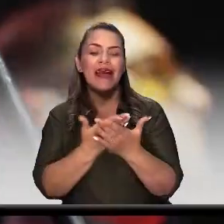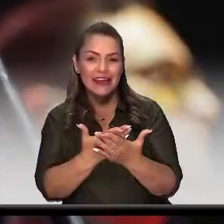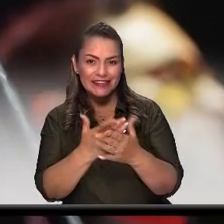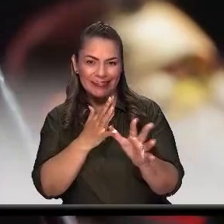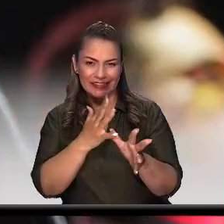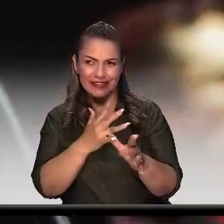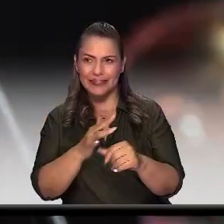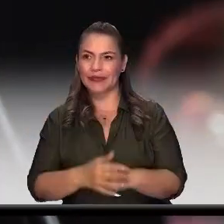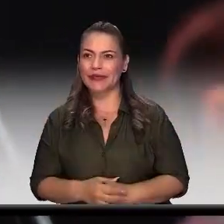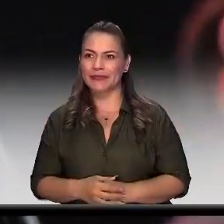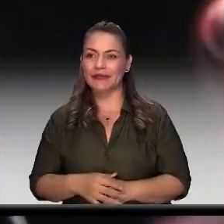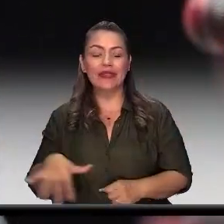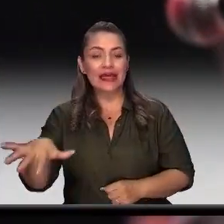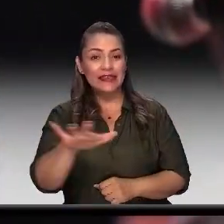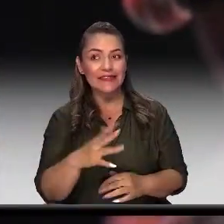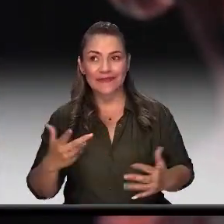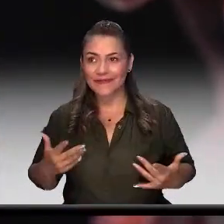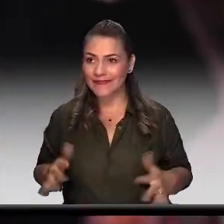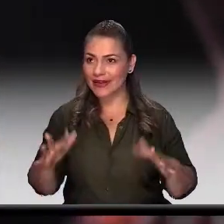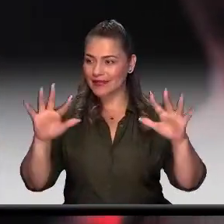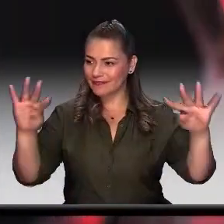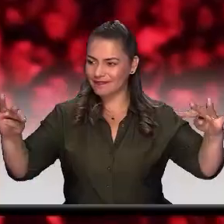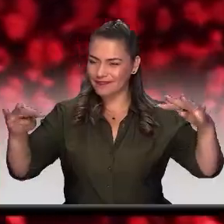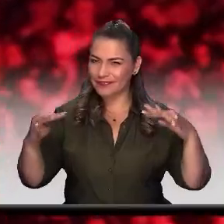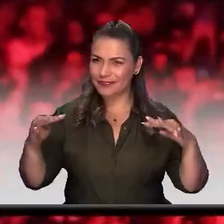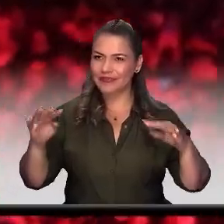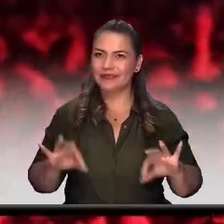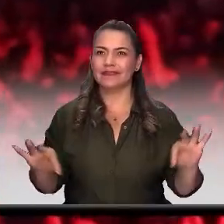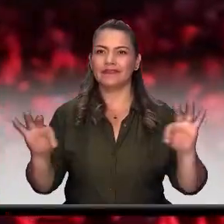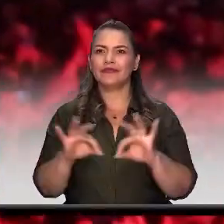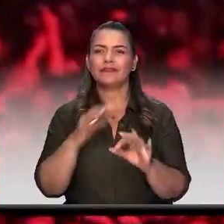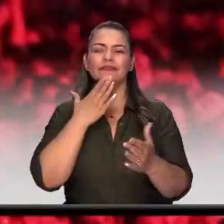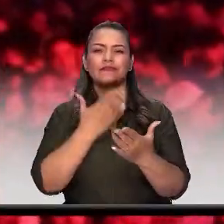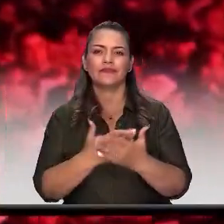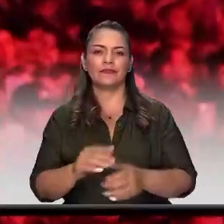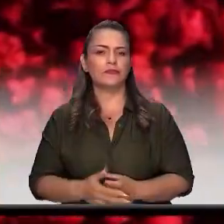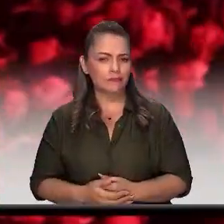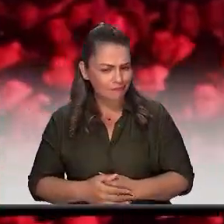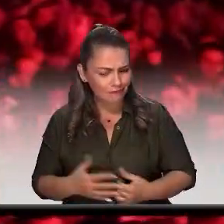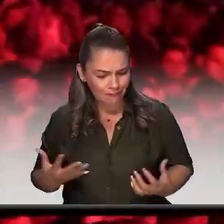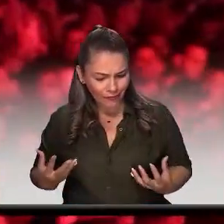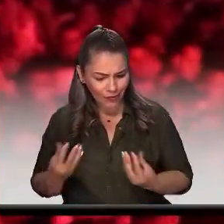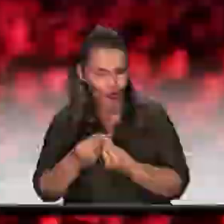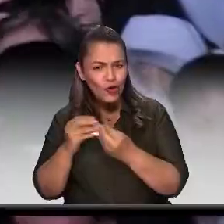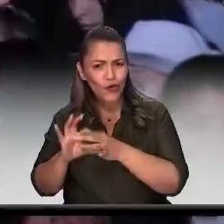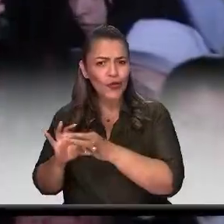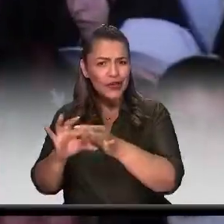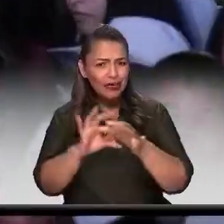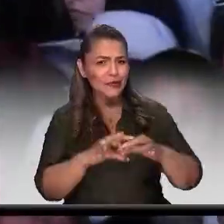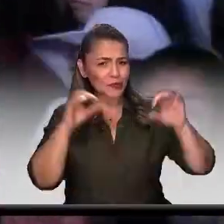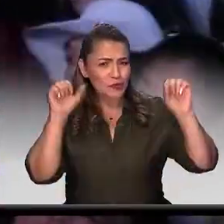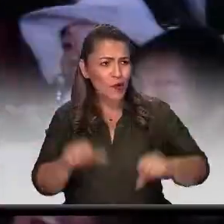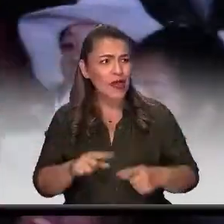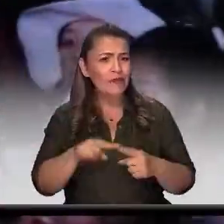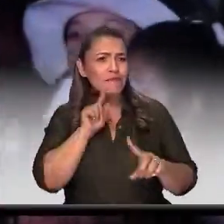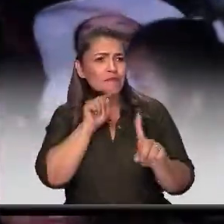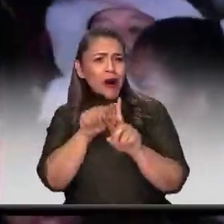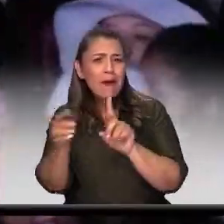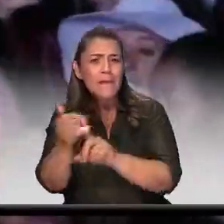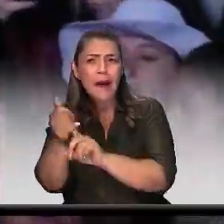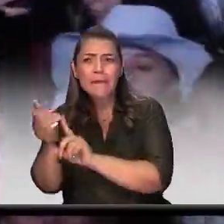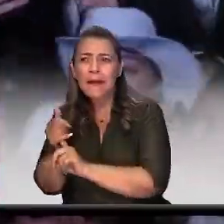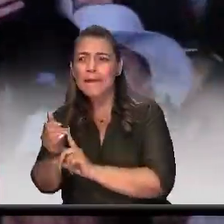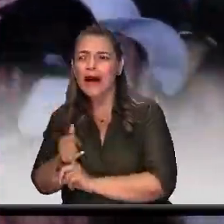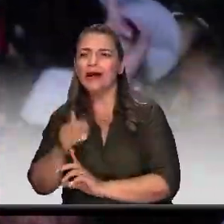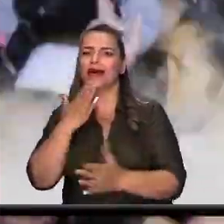de estas fiestas un acontecimiento increíble por demostrar que cuando nos unimos podemos lograr lo que nos proponemos gracias